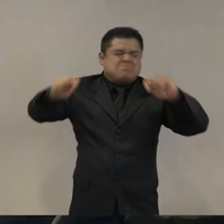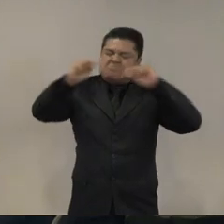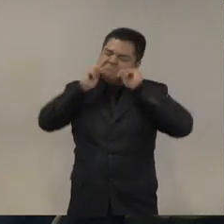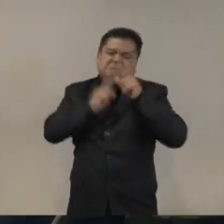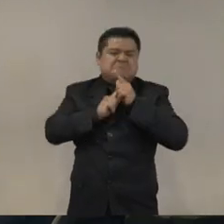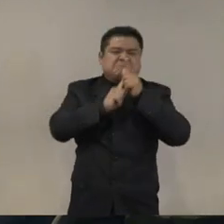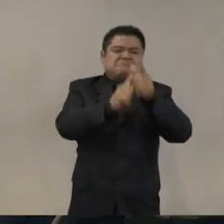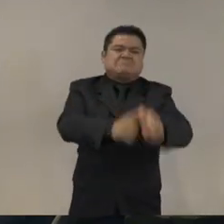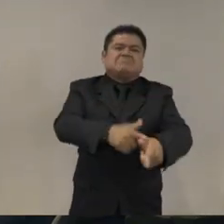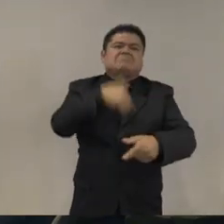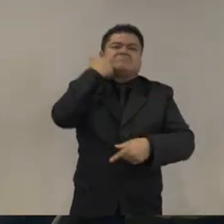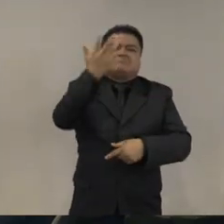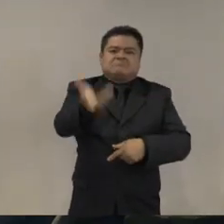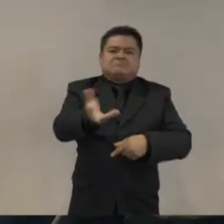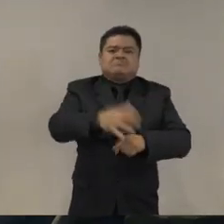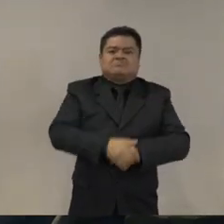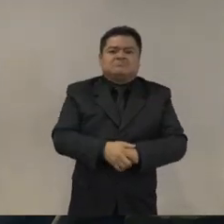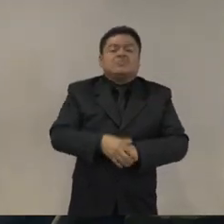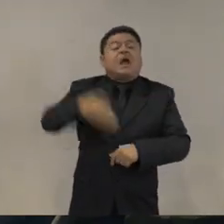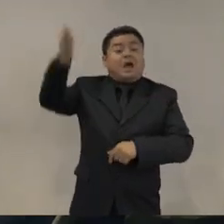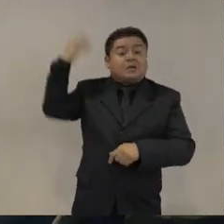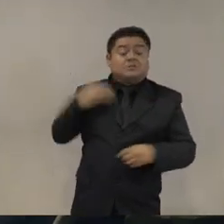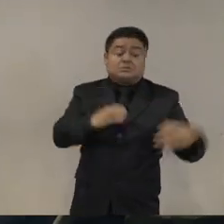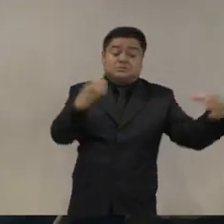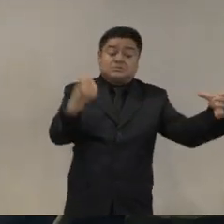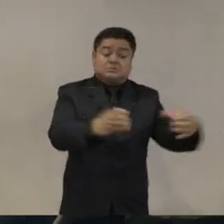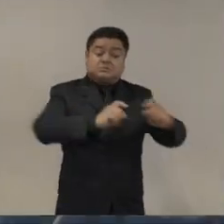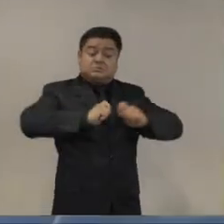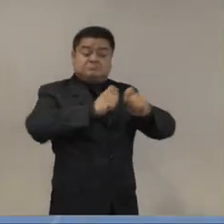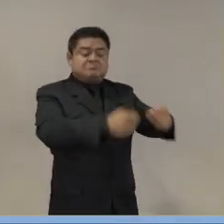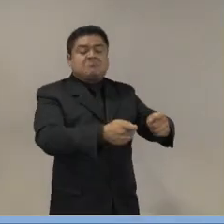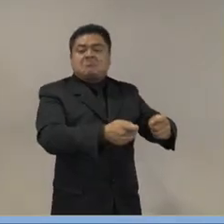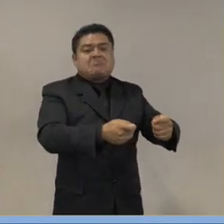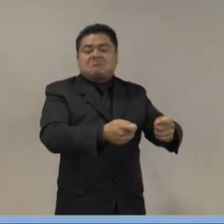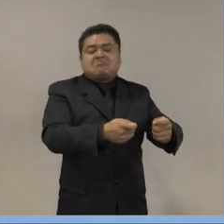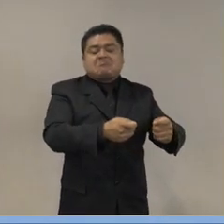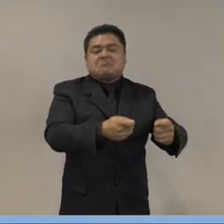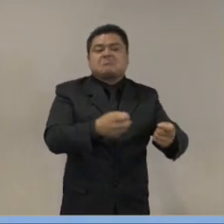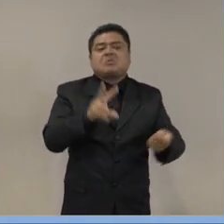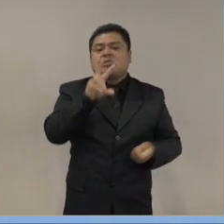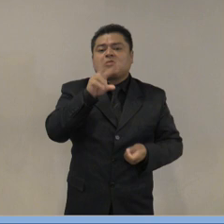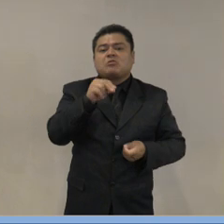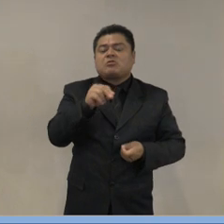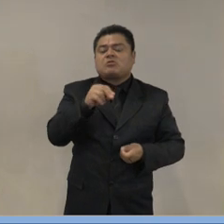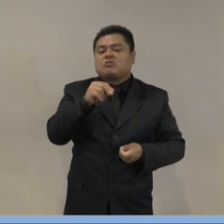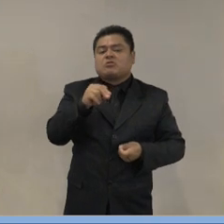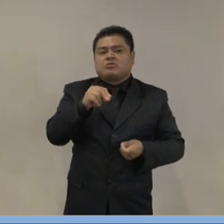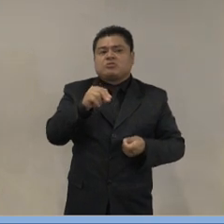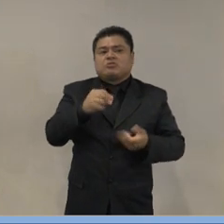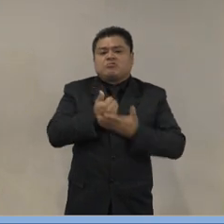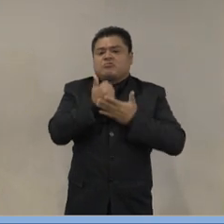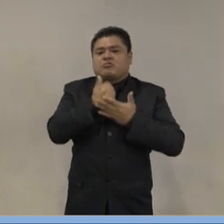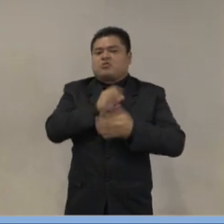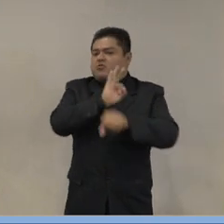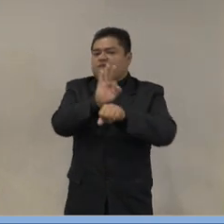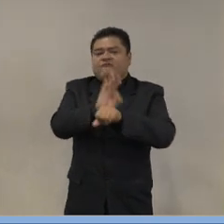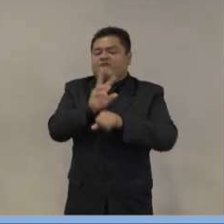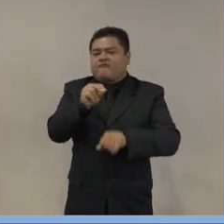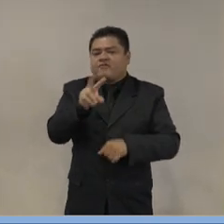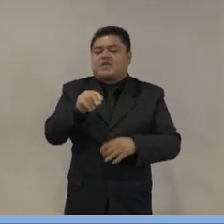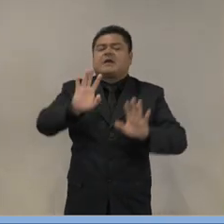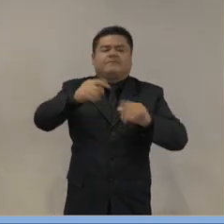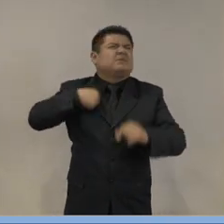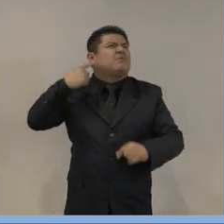salir nuevamente desde las víctimas? Y fíjense, yo estaba escuchando a este Humberto Paget